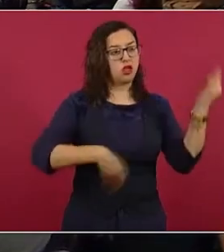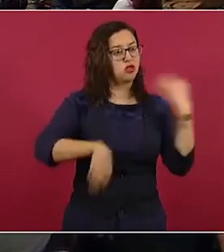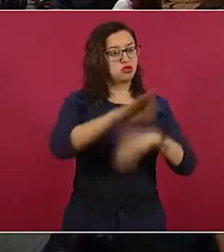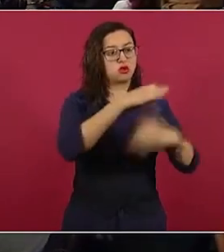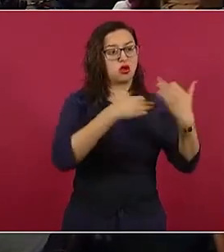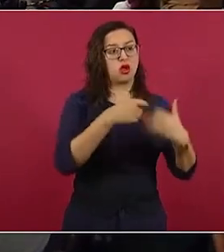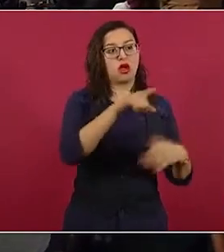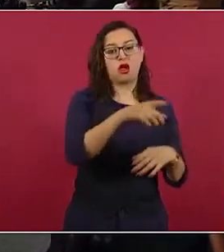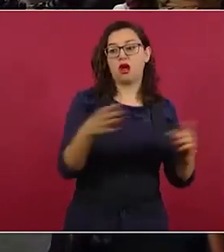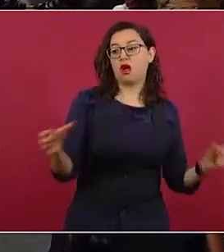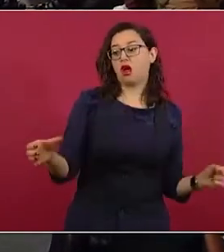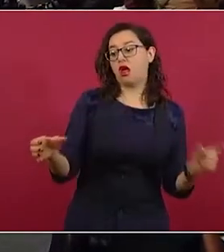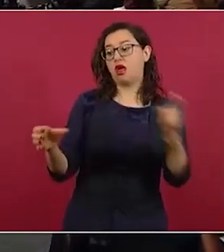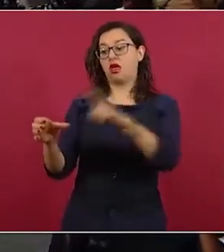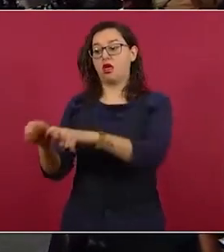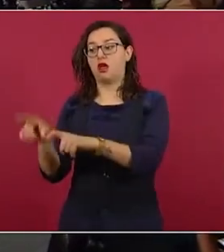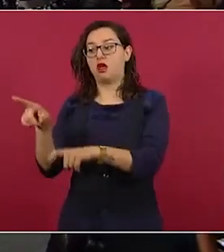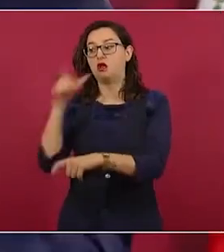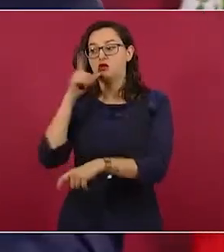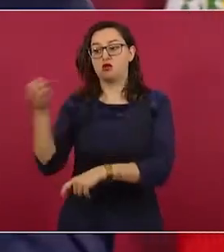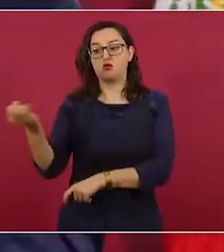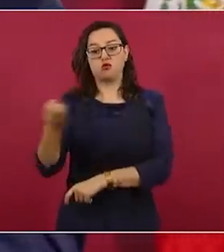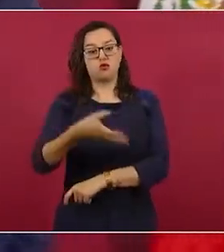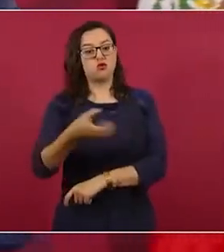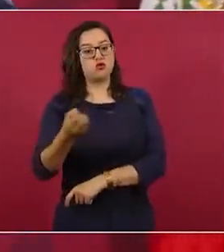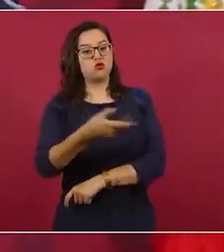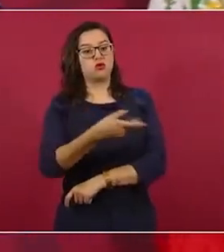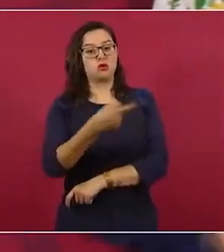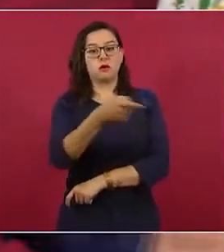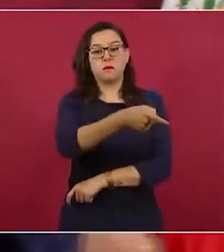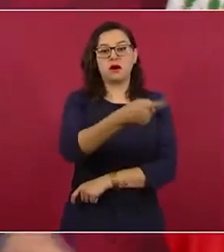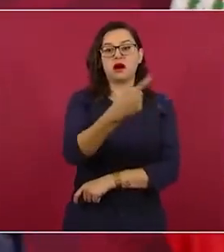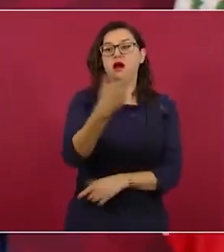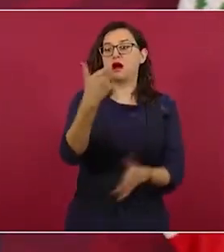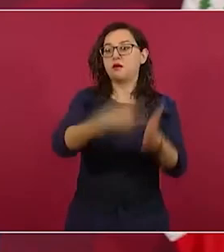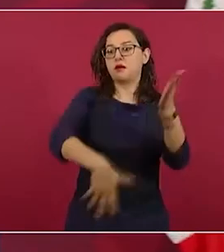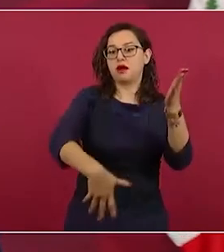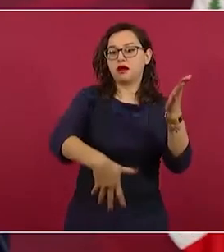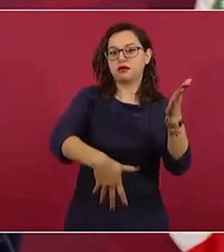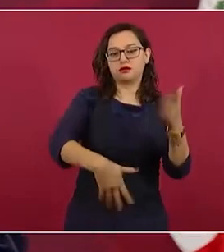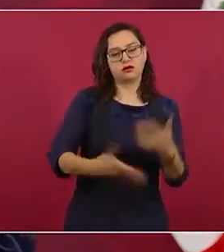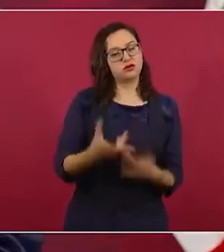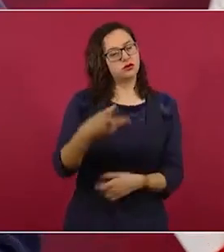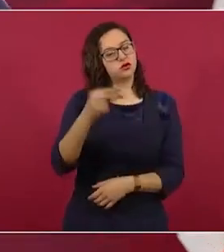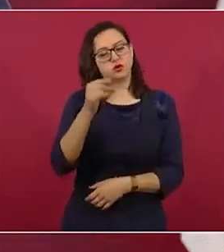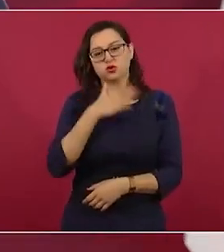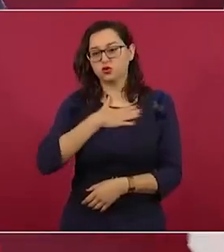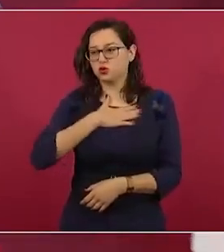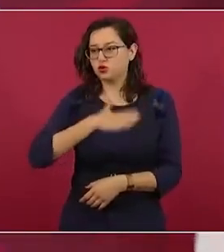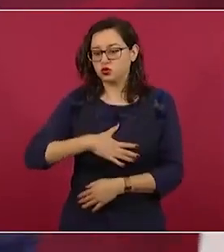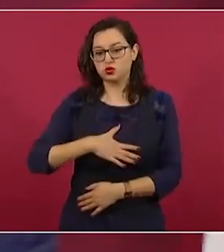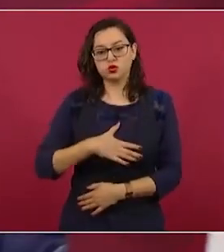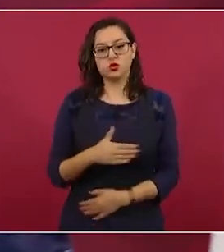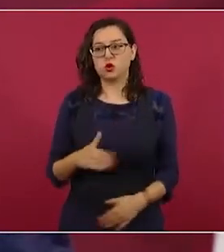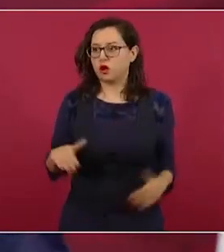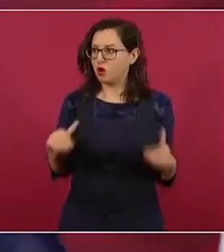ilegal. Bueno, eso ya lo logramos quitar con